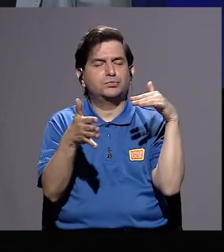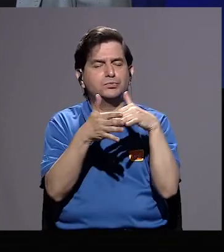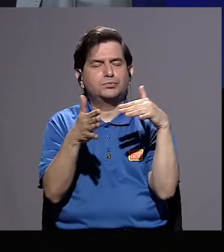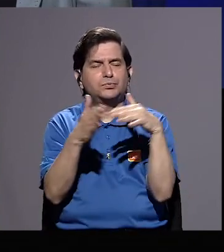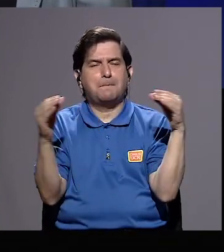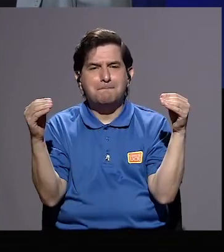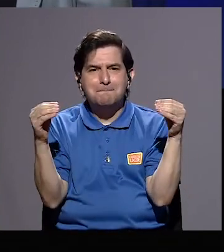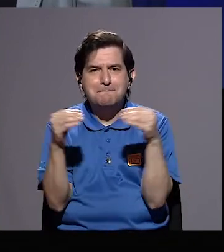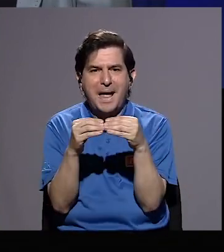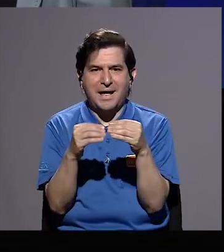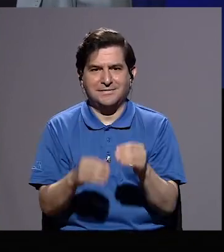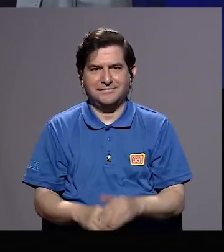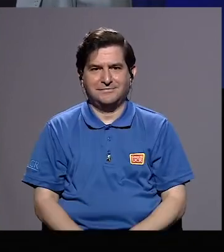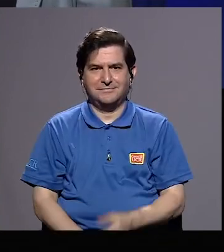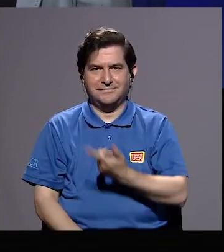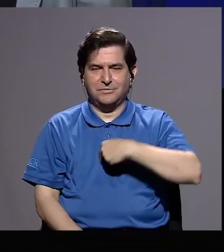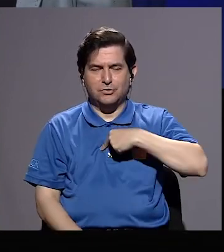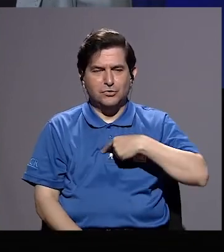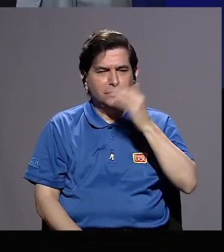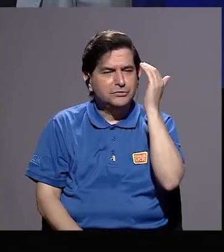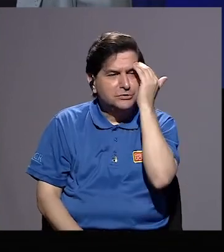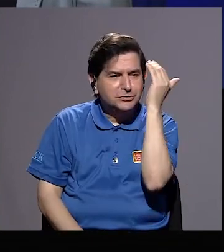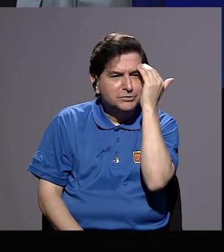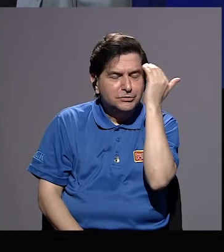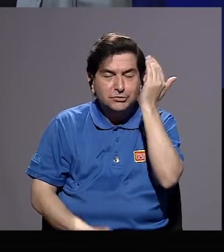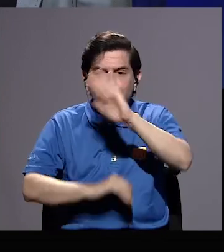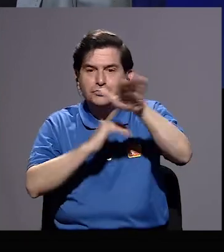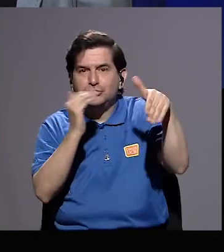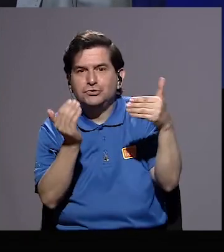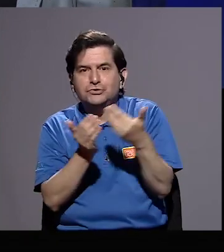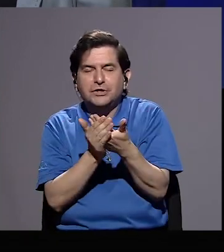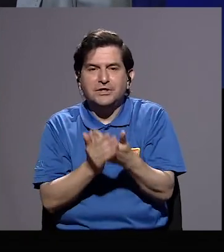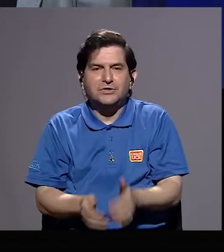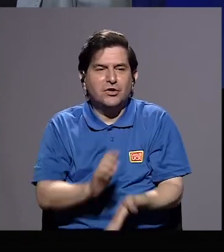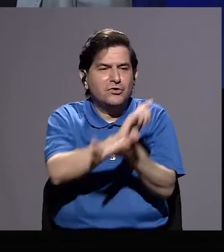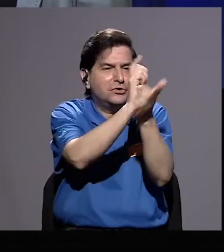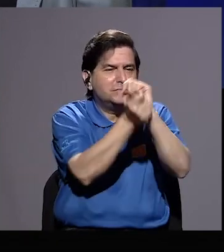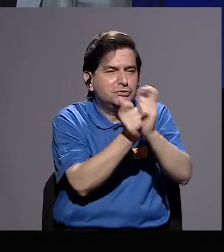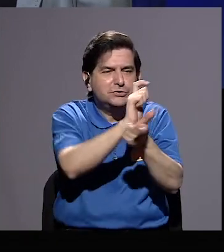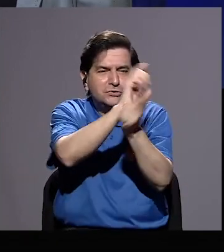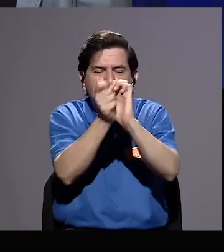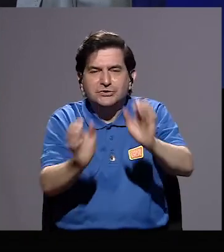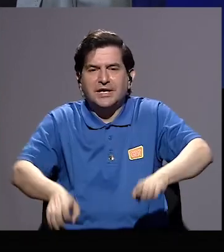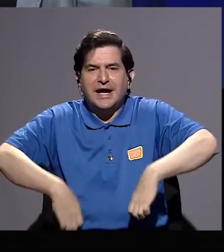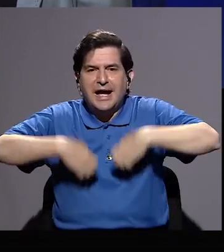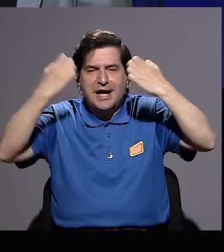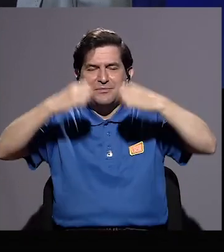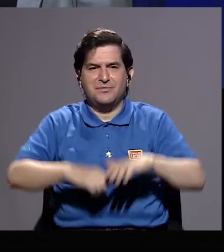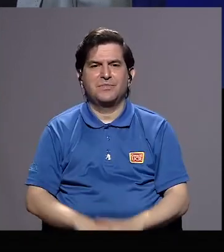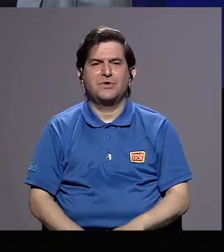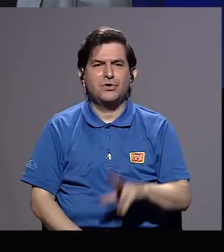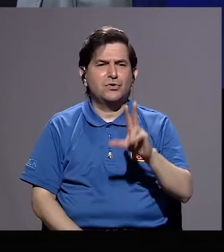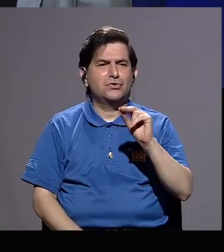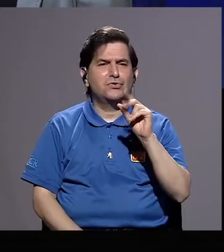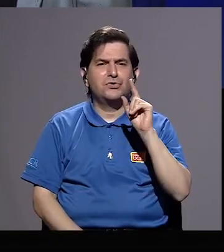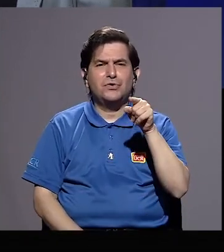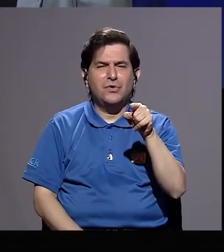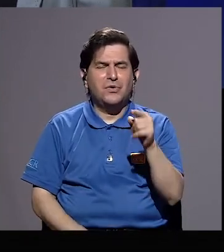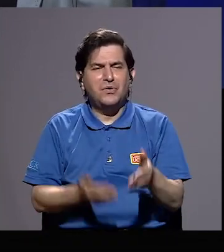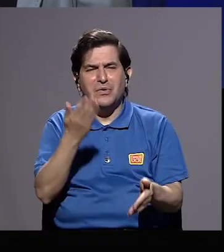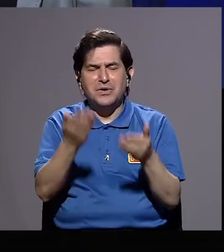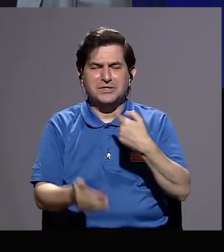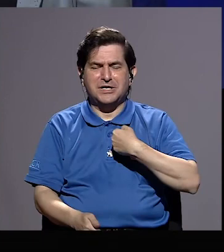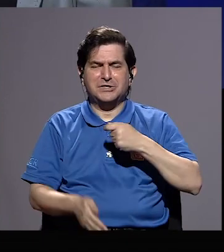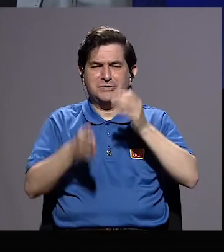estudiar más y estar al tanto de todas las modificaciones que existen. No porque uno